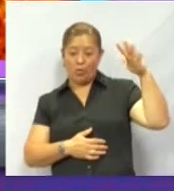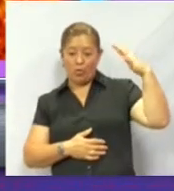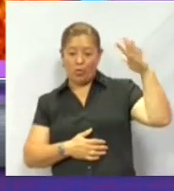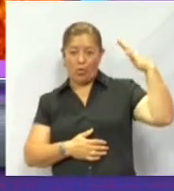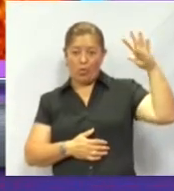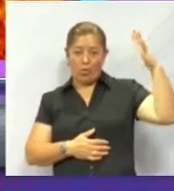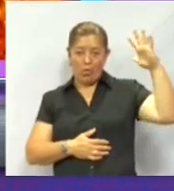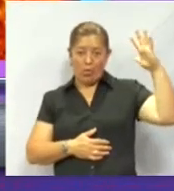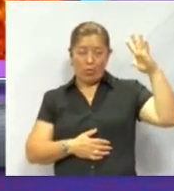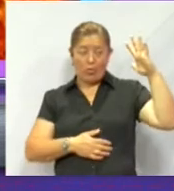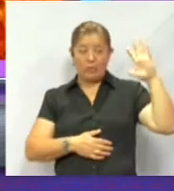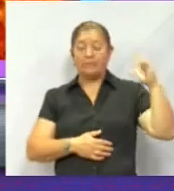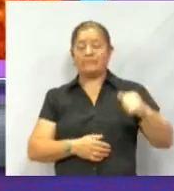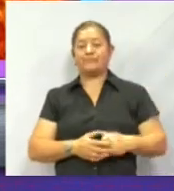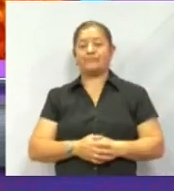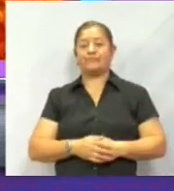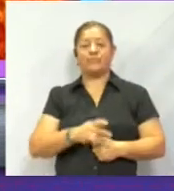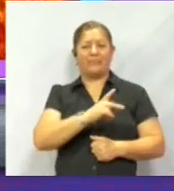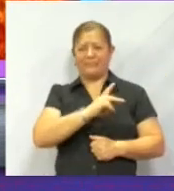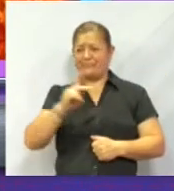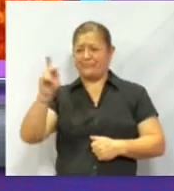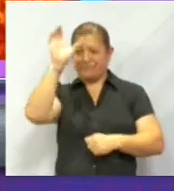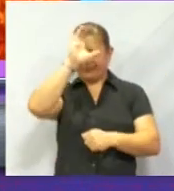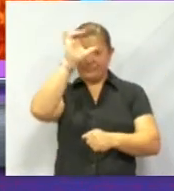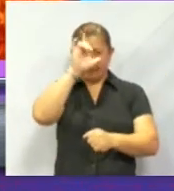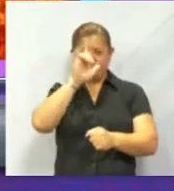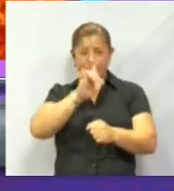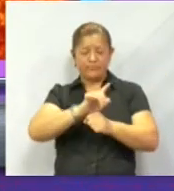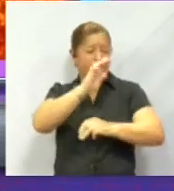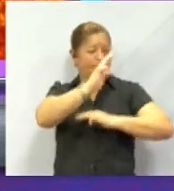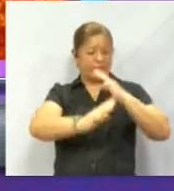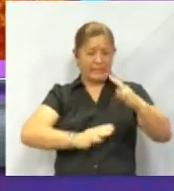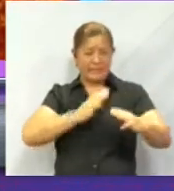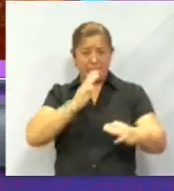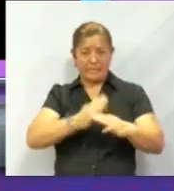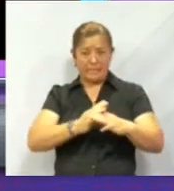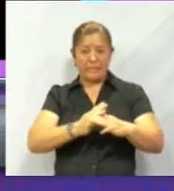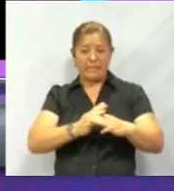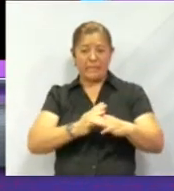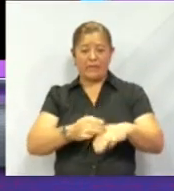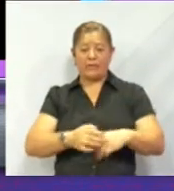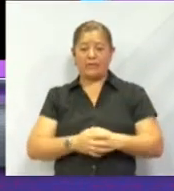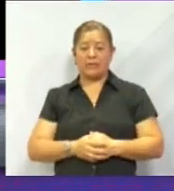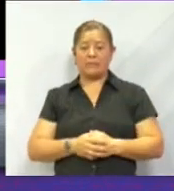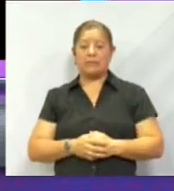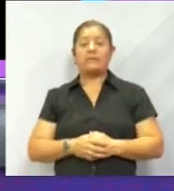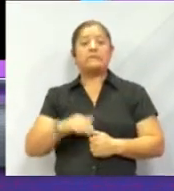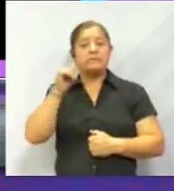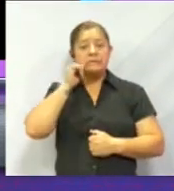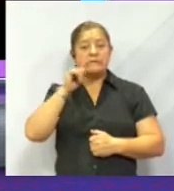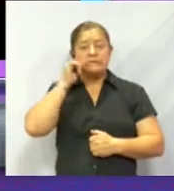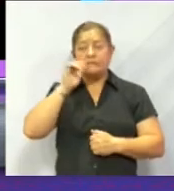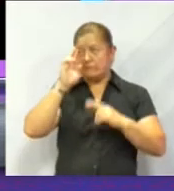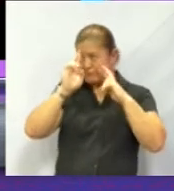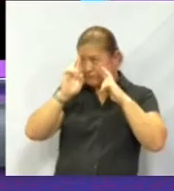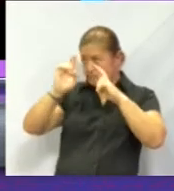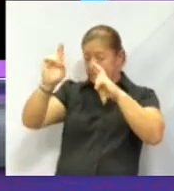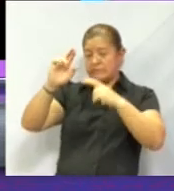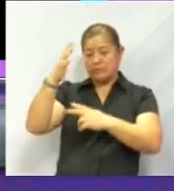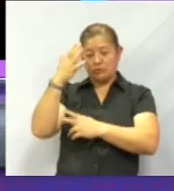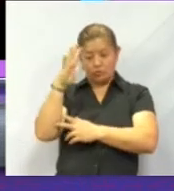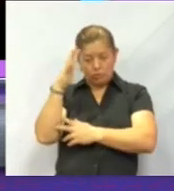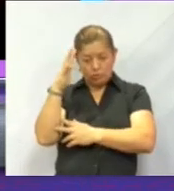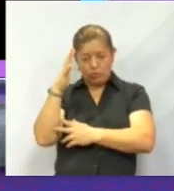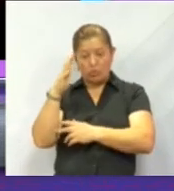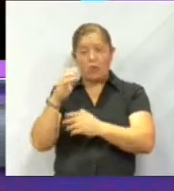la mayoría, si no es que todas las culturas del mundo que han pisado nuestra tierra, siempre han venerado al sol. Por ejemplo, incluso